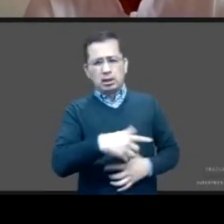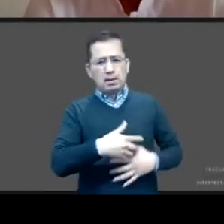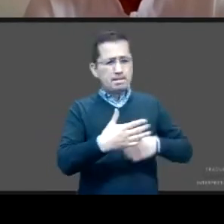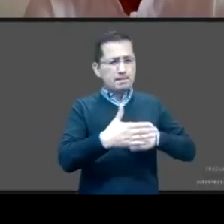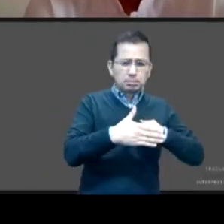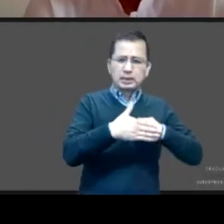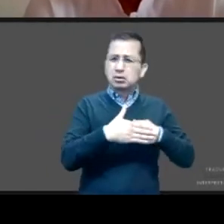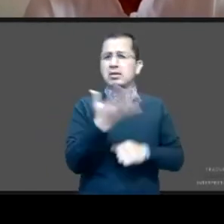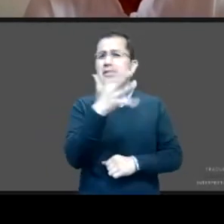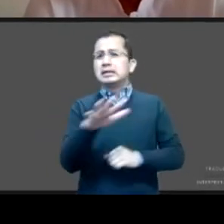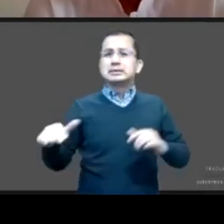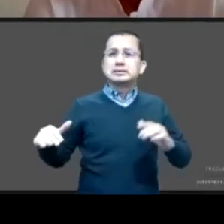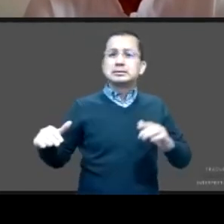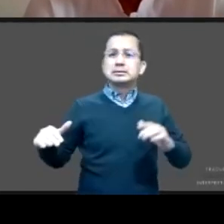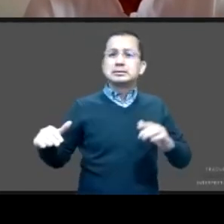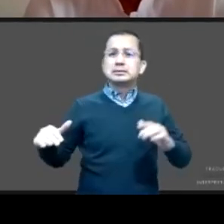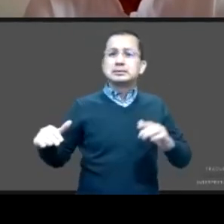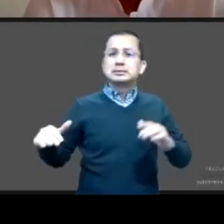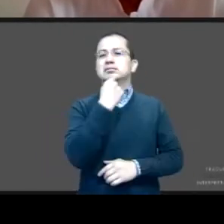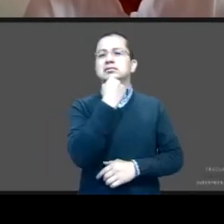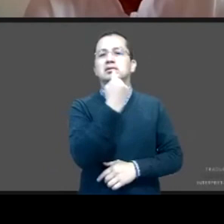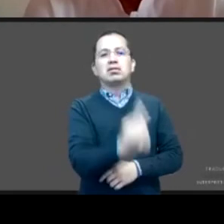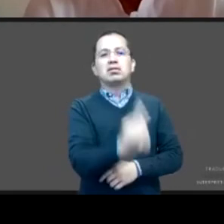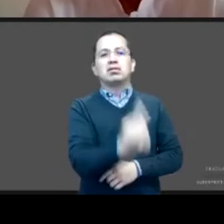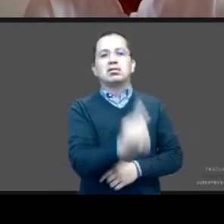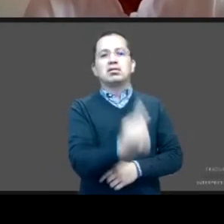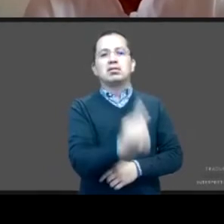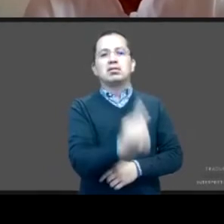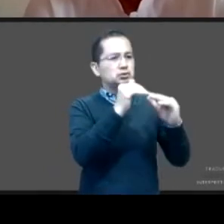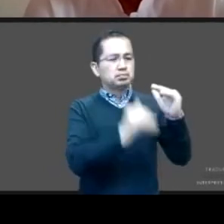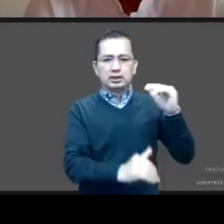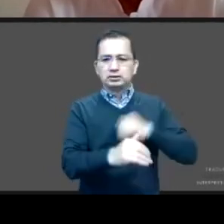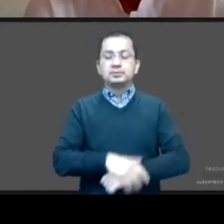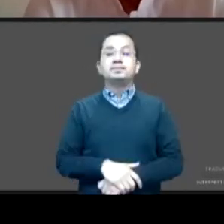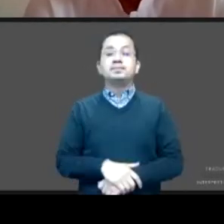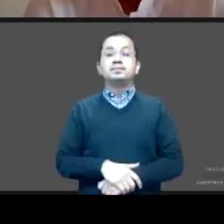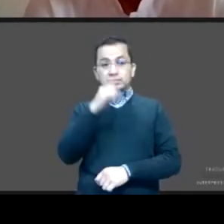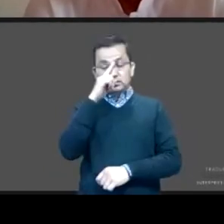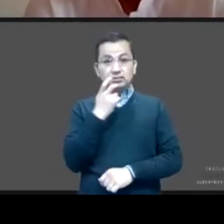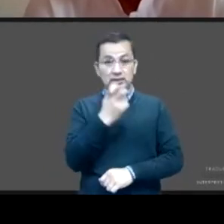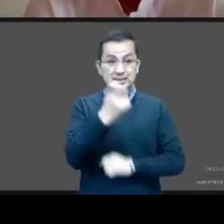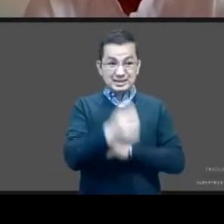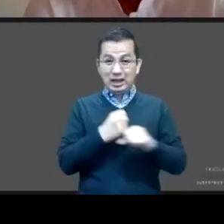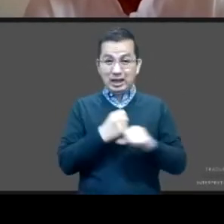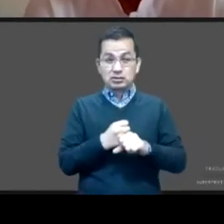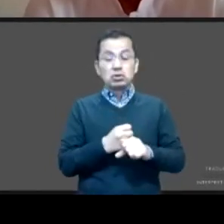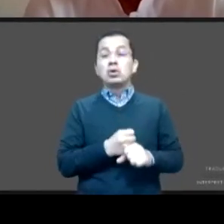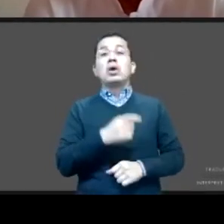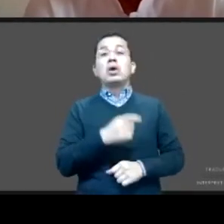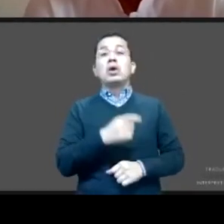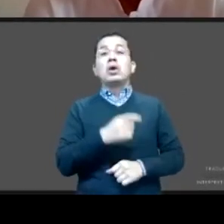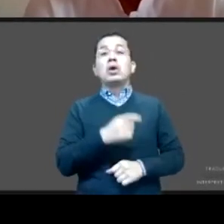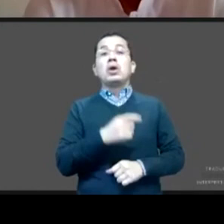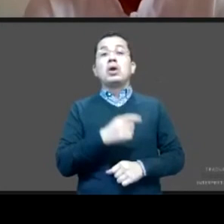menores de 15 años. Incluso para ese año se registraron 5 nacimientos en niñas menores de 10 años.